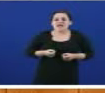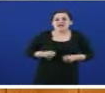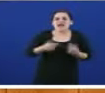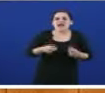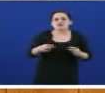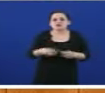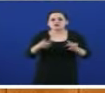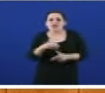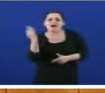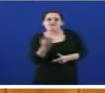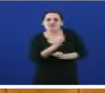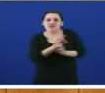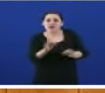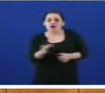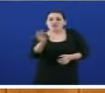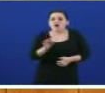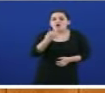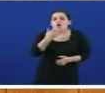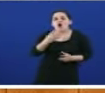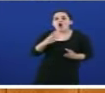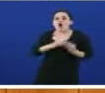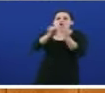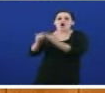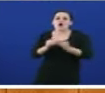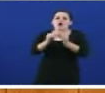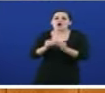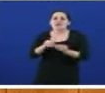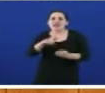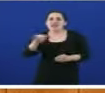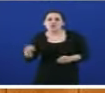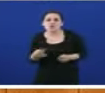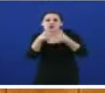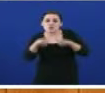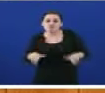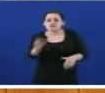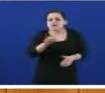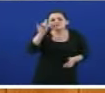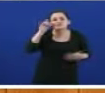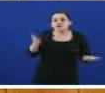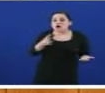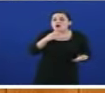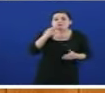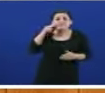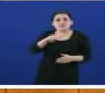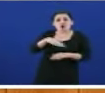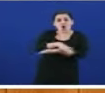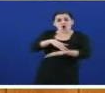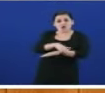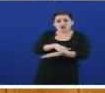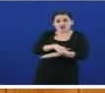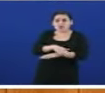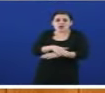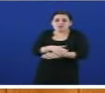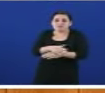Se alcanzamos xa a prometida concordia lingüística, ou, en fin, se este novo goberno galego logrou facerse respetar en Madrid,